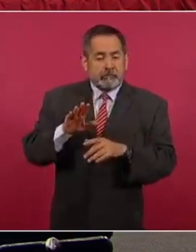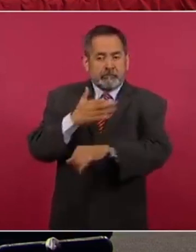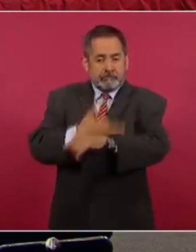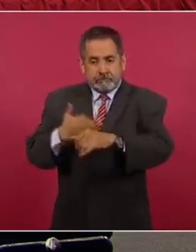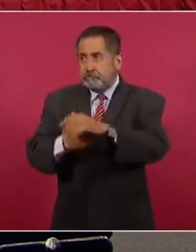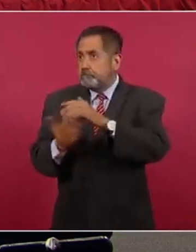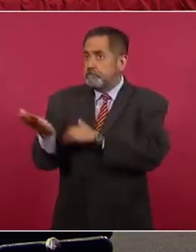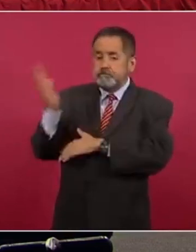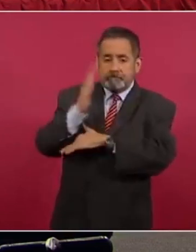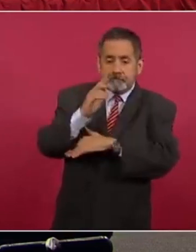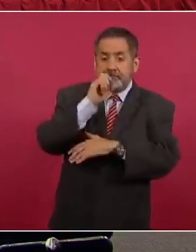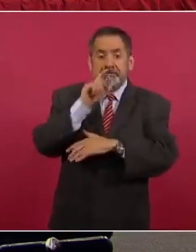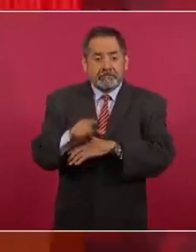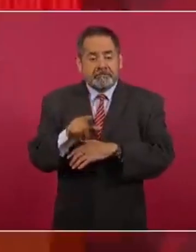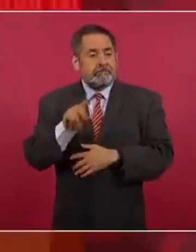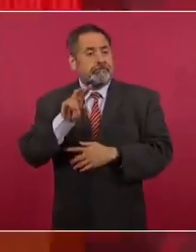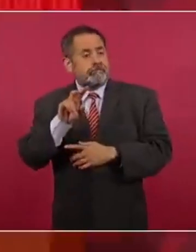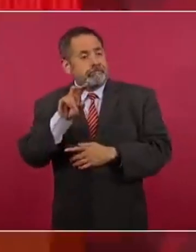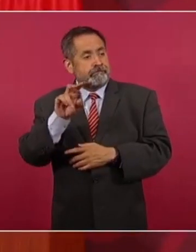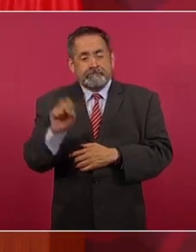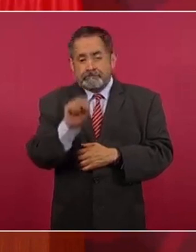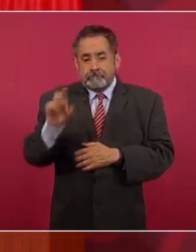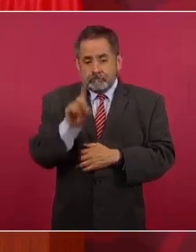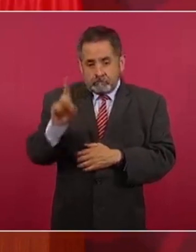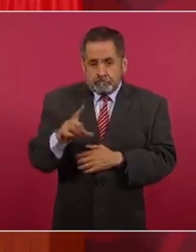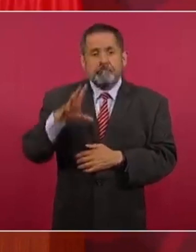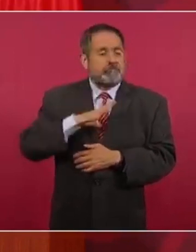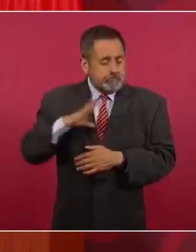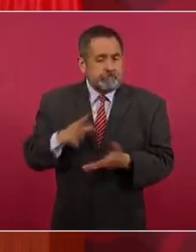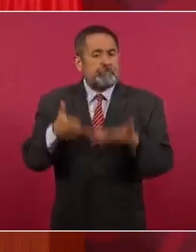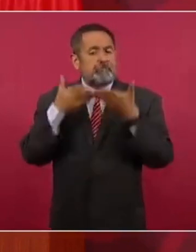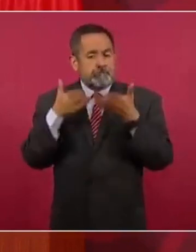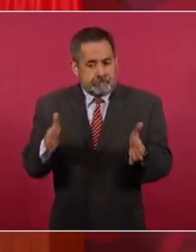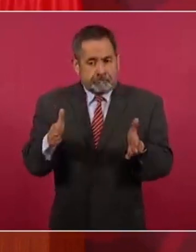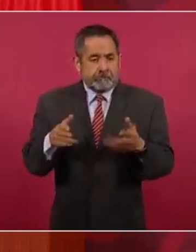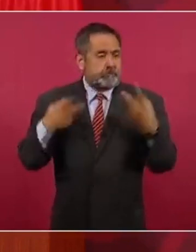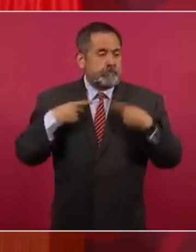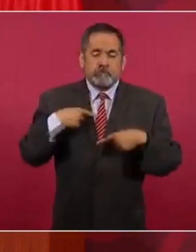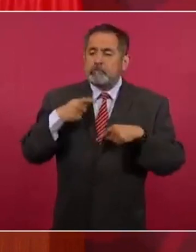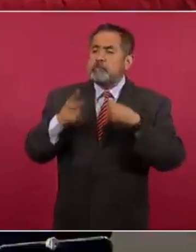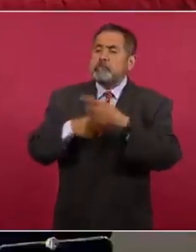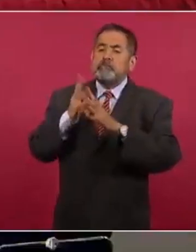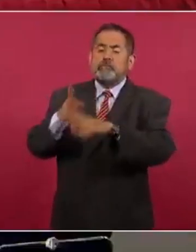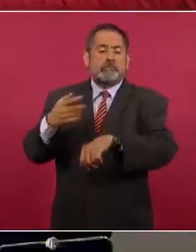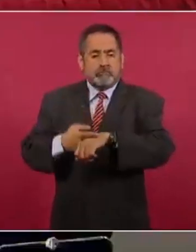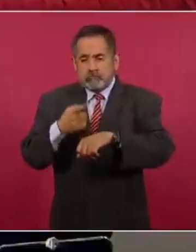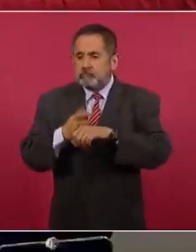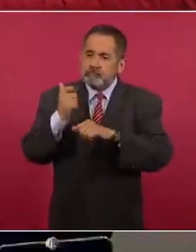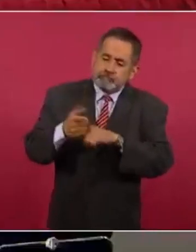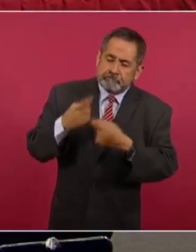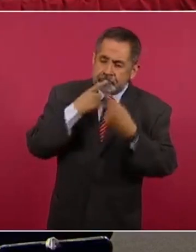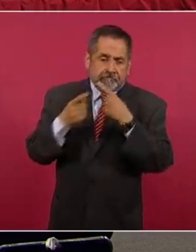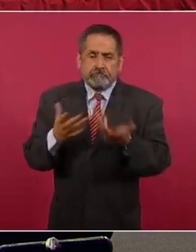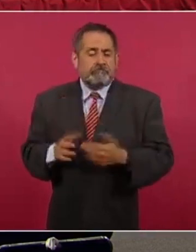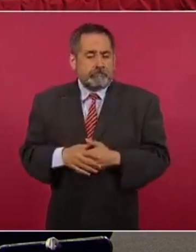tarde y también en el turno del fin de semana, donde pueden hacer estas consultas de medicina familiar. Y las consultas de especialidad,